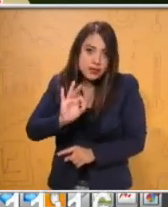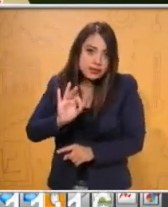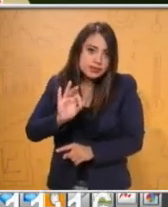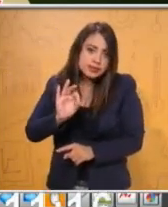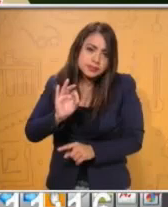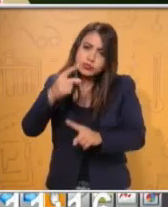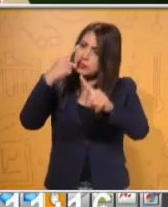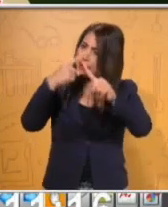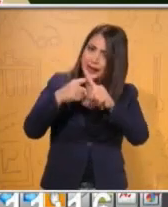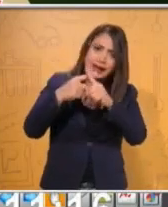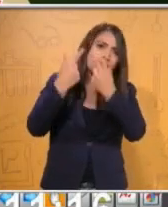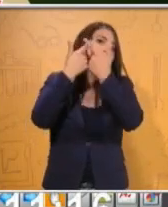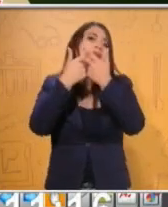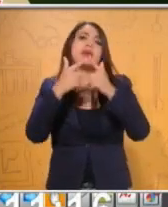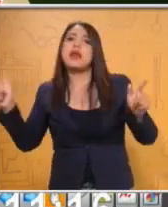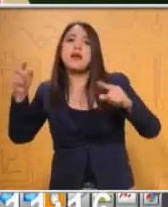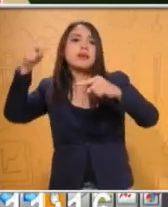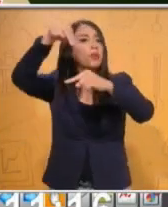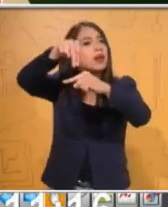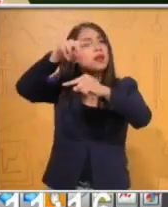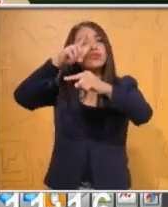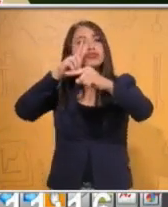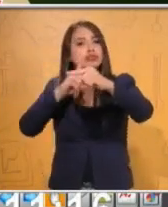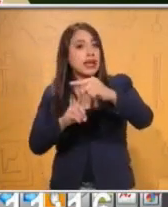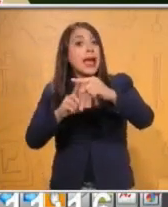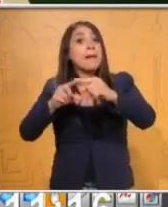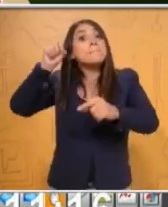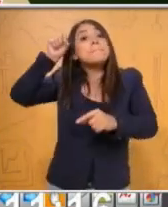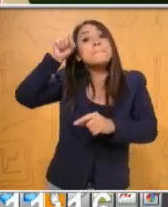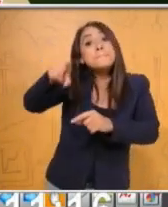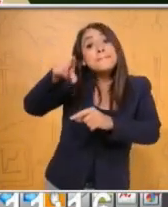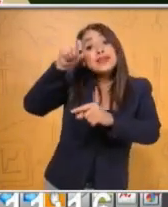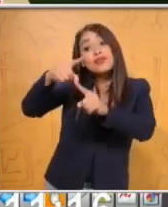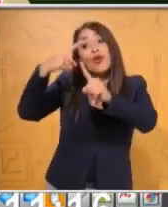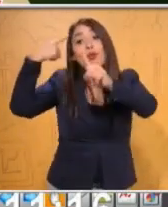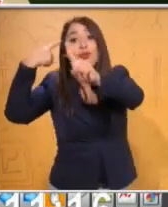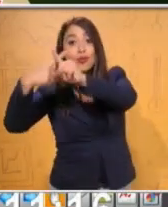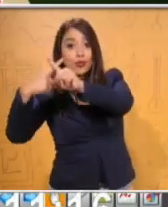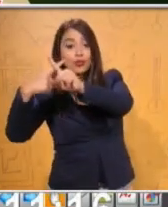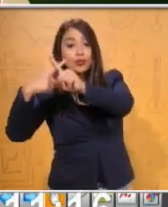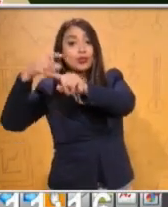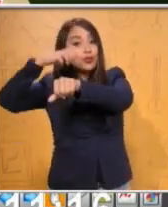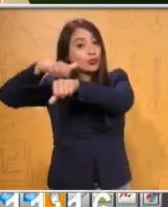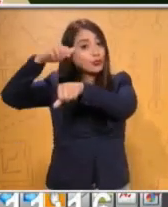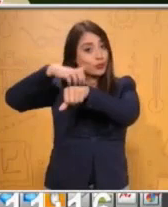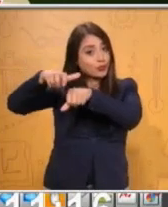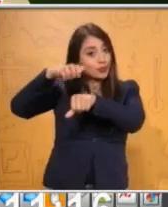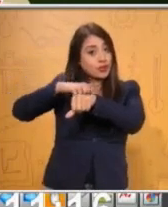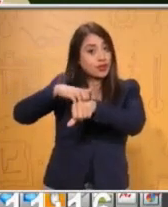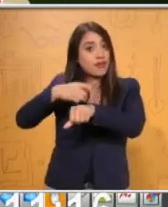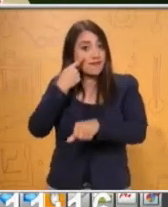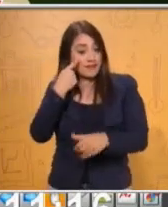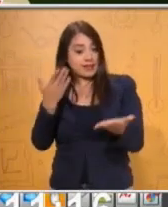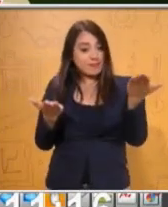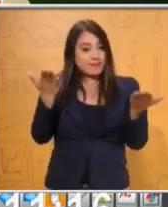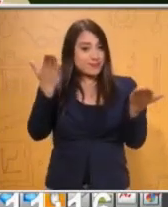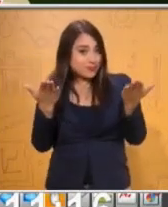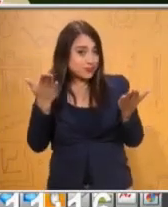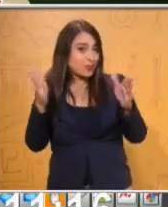Numerador y denominador por el mismo número y obtenemos fracción equivalente. Por eso es que aquí hemos ido viendo cómo cambian las fracciones.